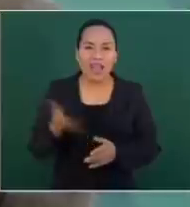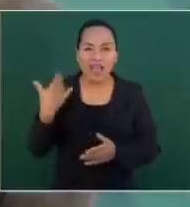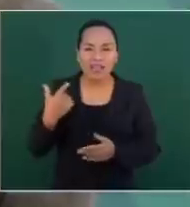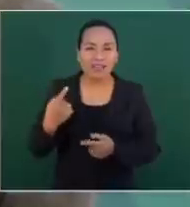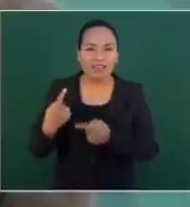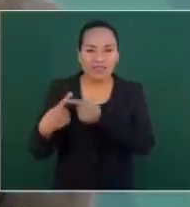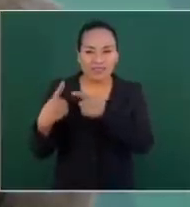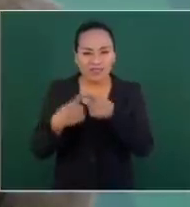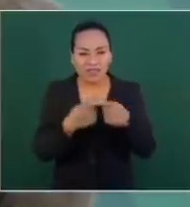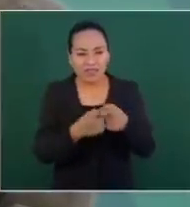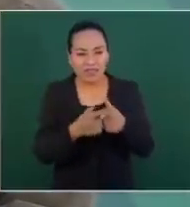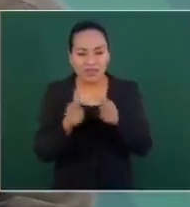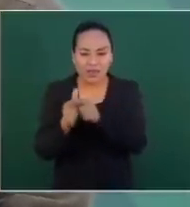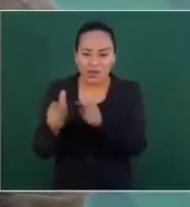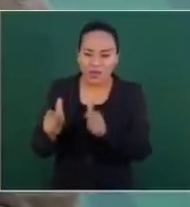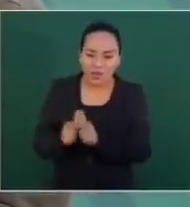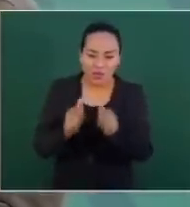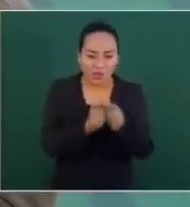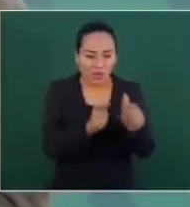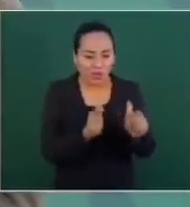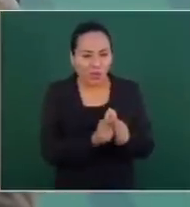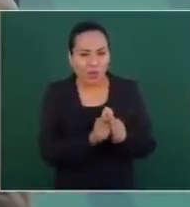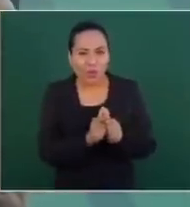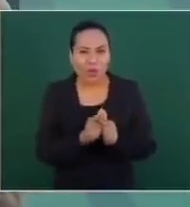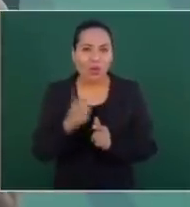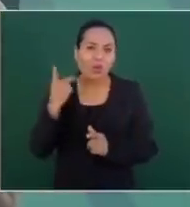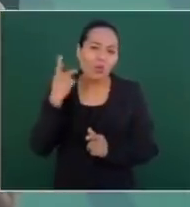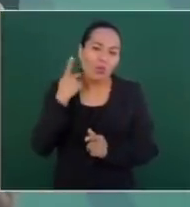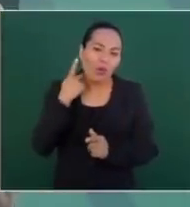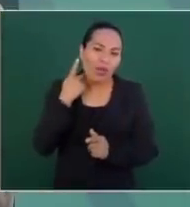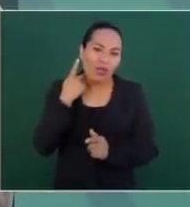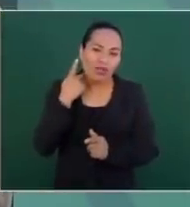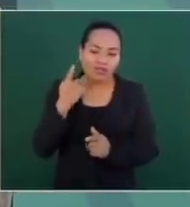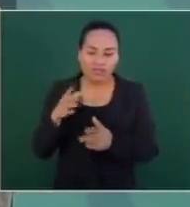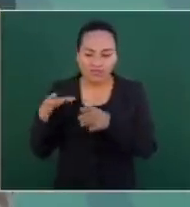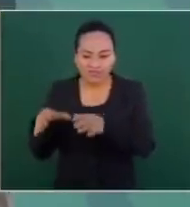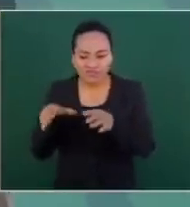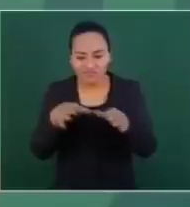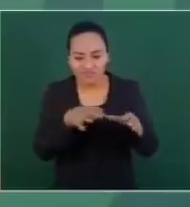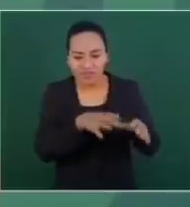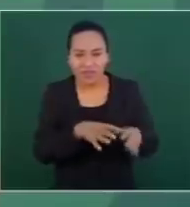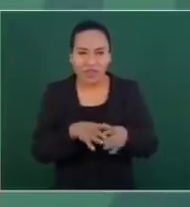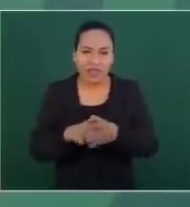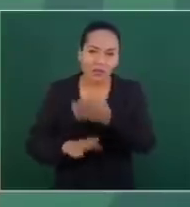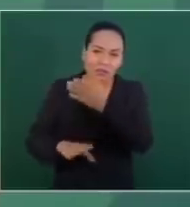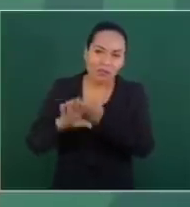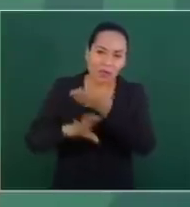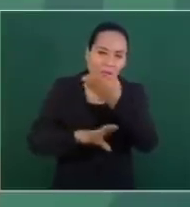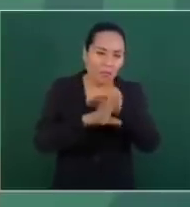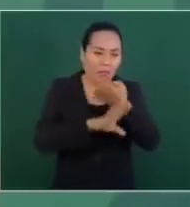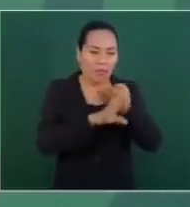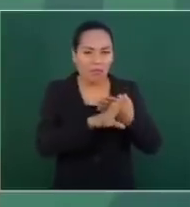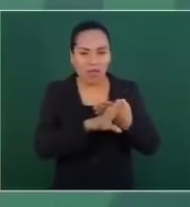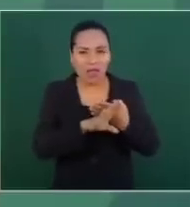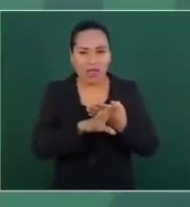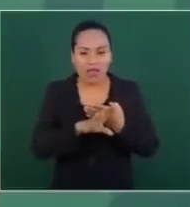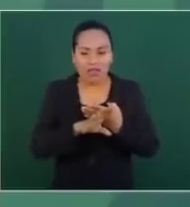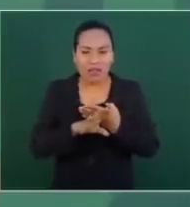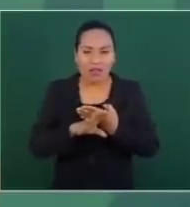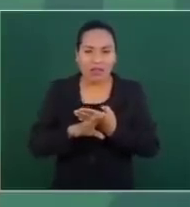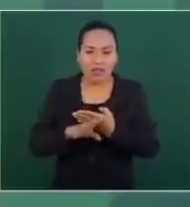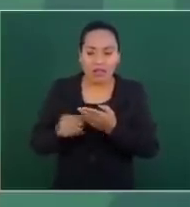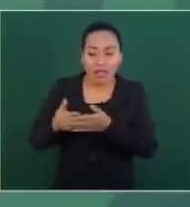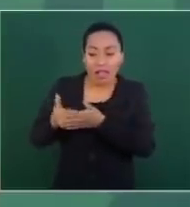nos estábamos bombardeando en víspera de las elecciones del